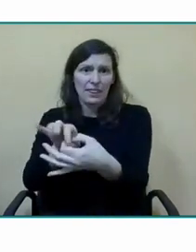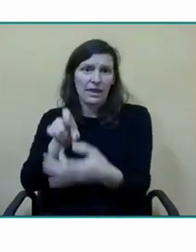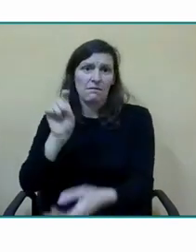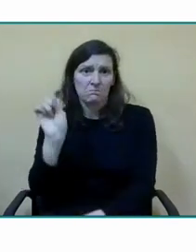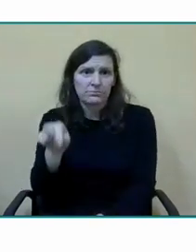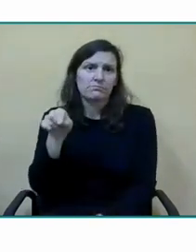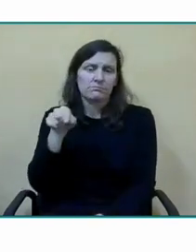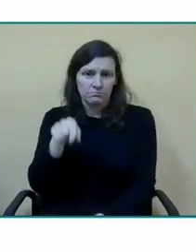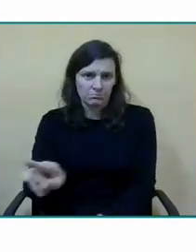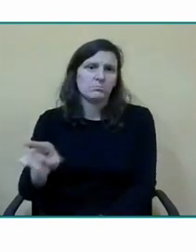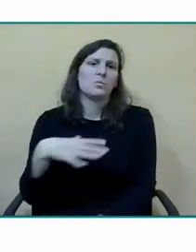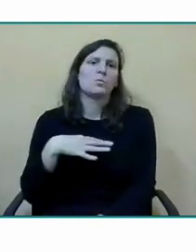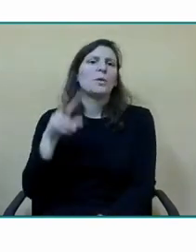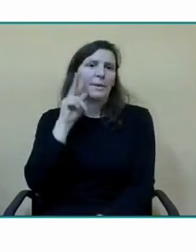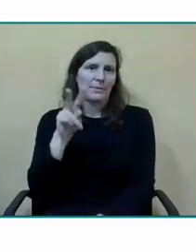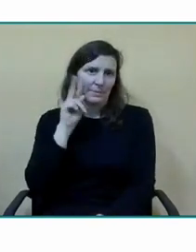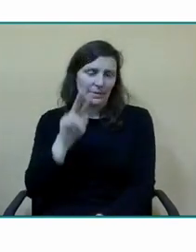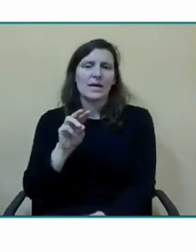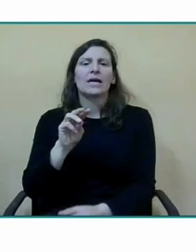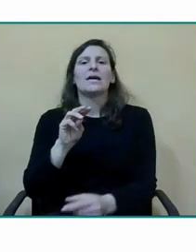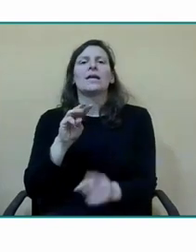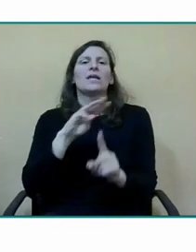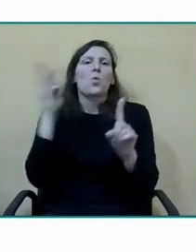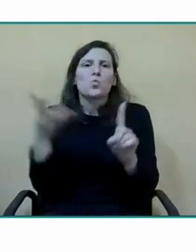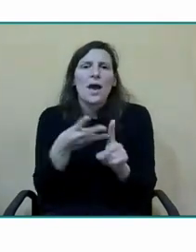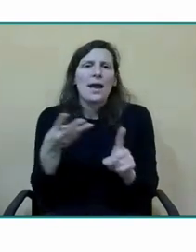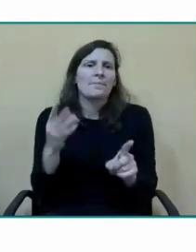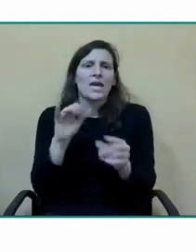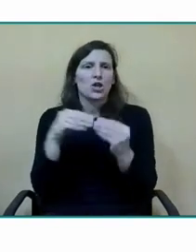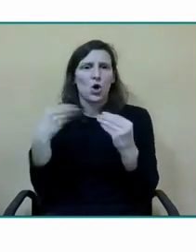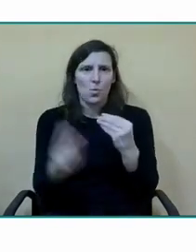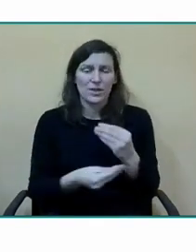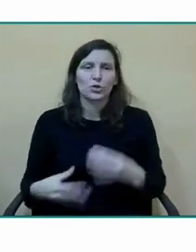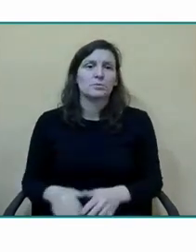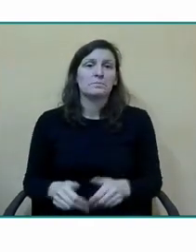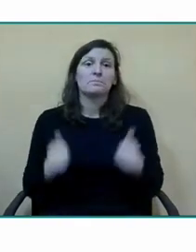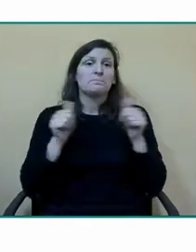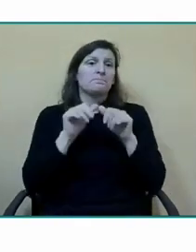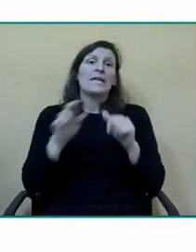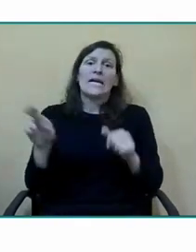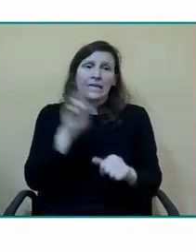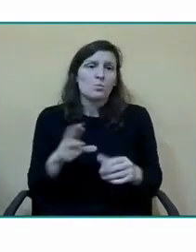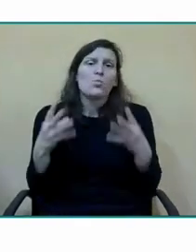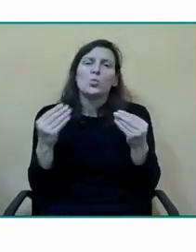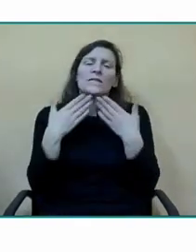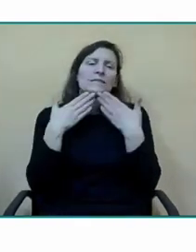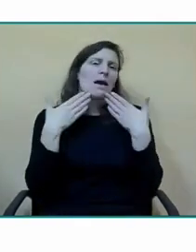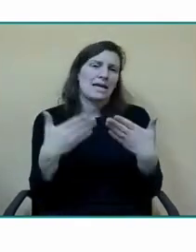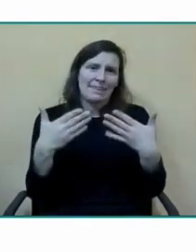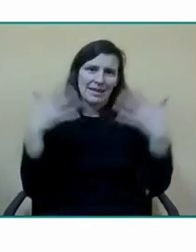así como a todos los anteriores muchas muchas gracias por habernos acompañado y os esperamos gracias